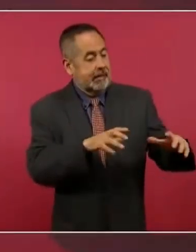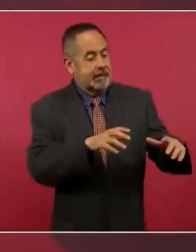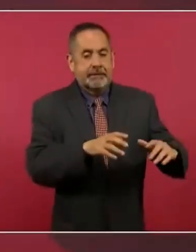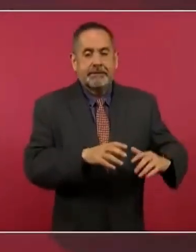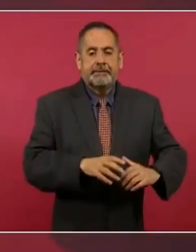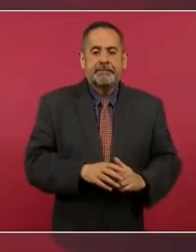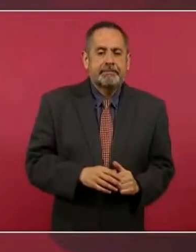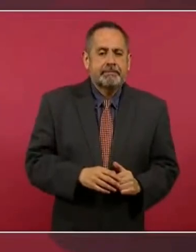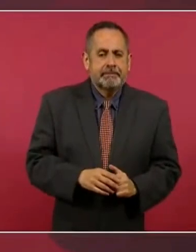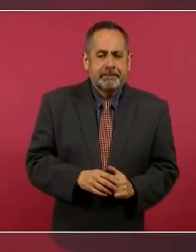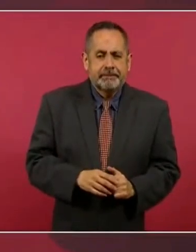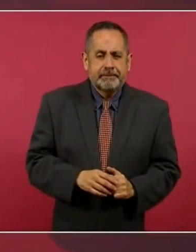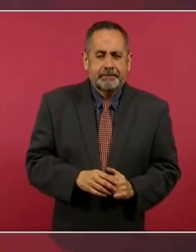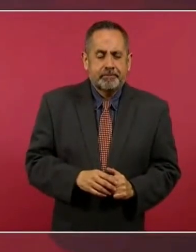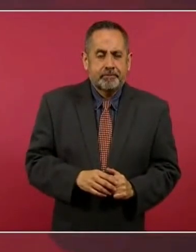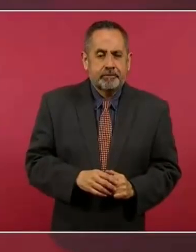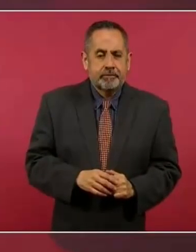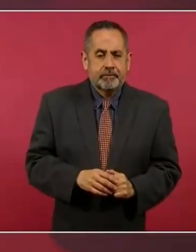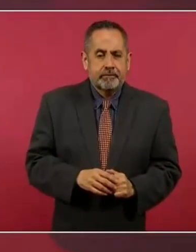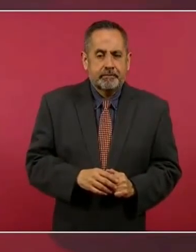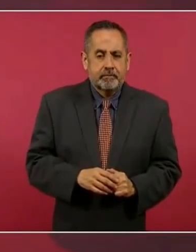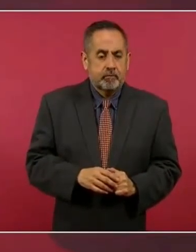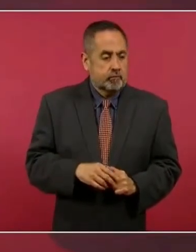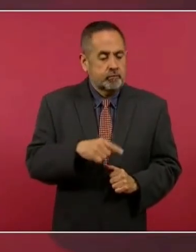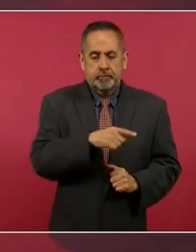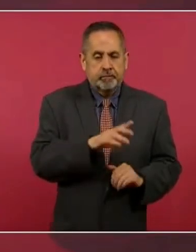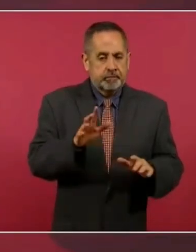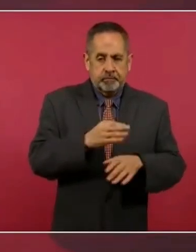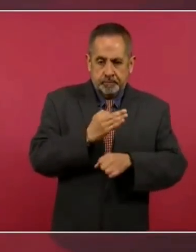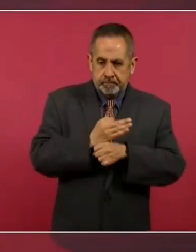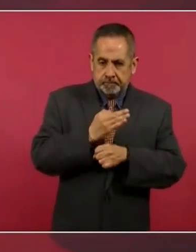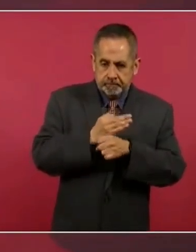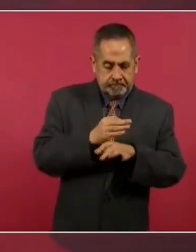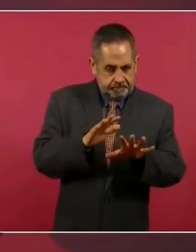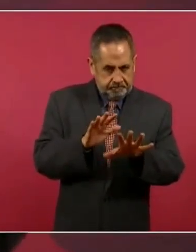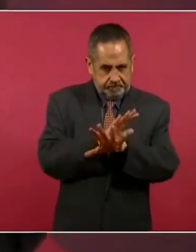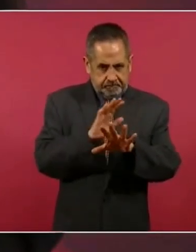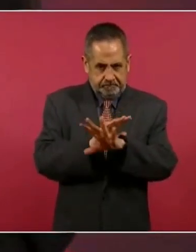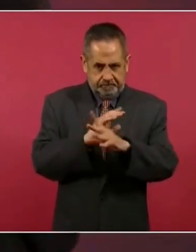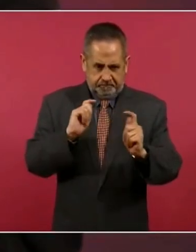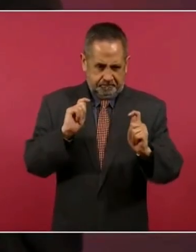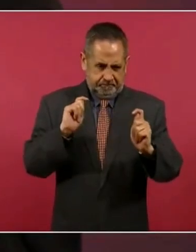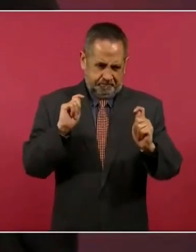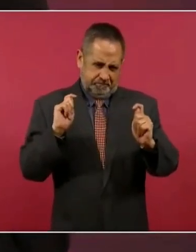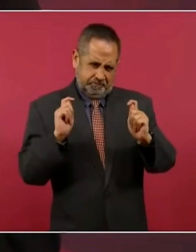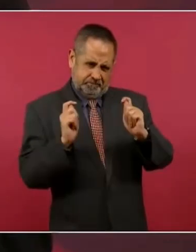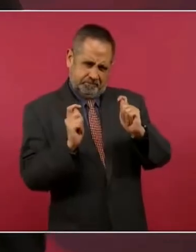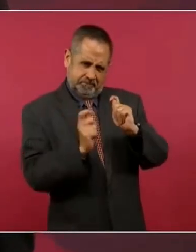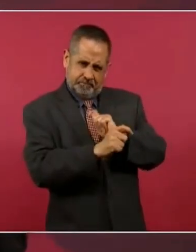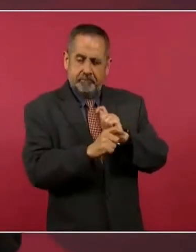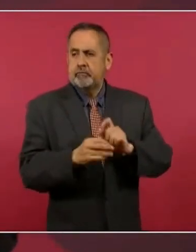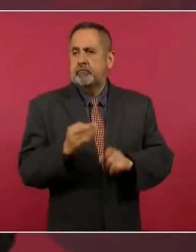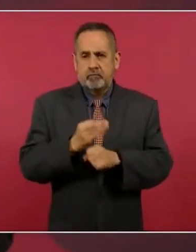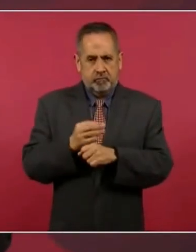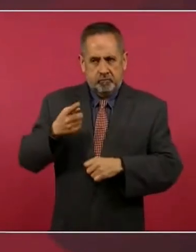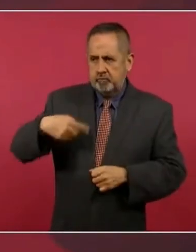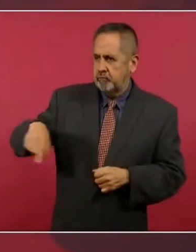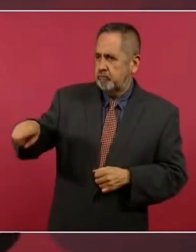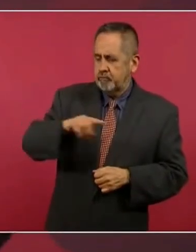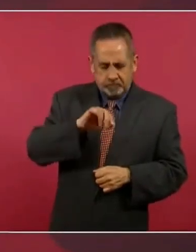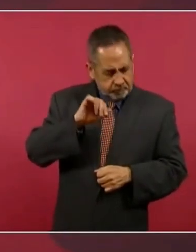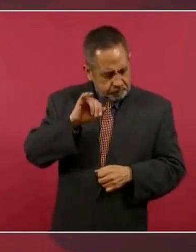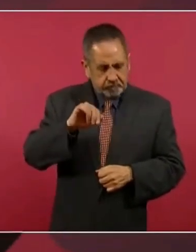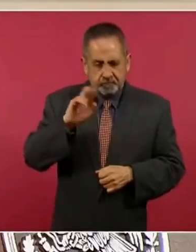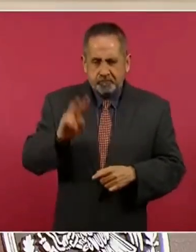Ahora, pues se está llevando a cabo un cambio verdadero y